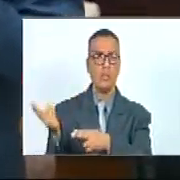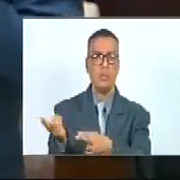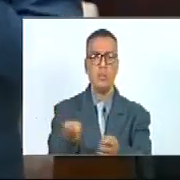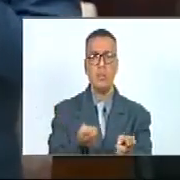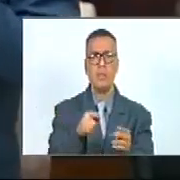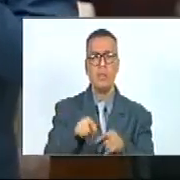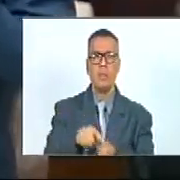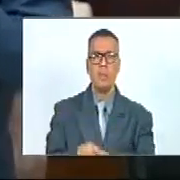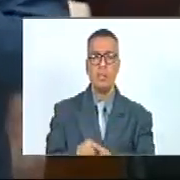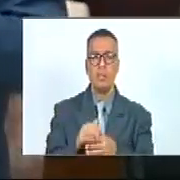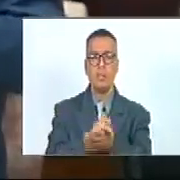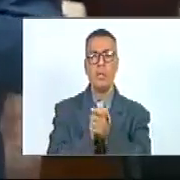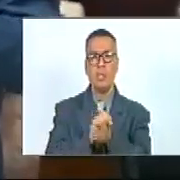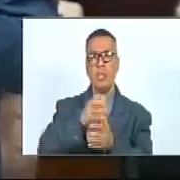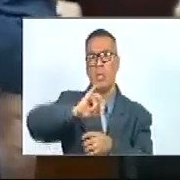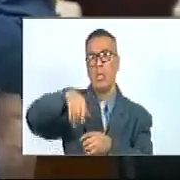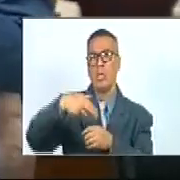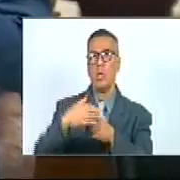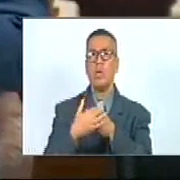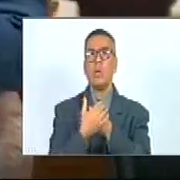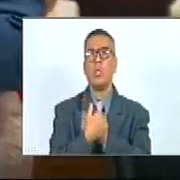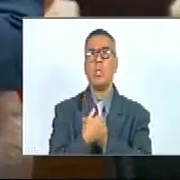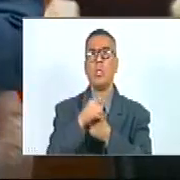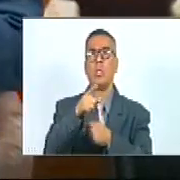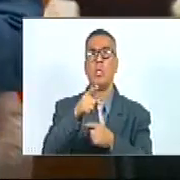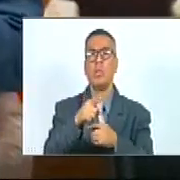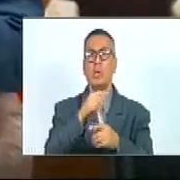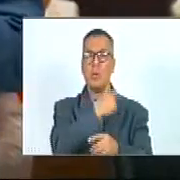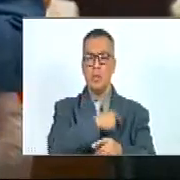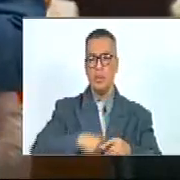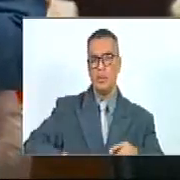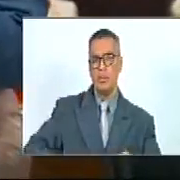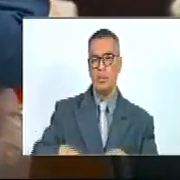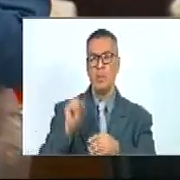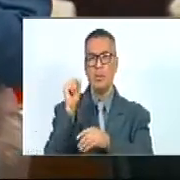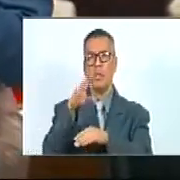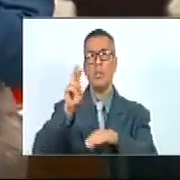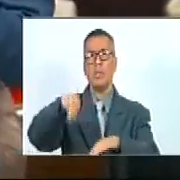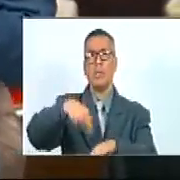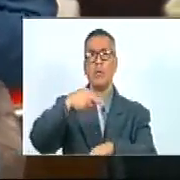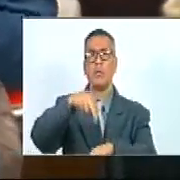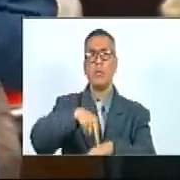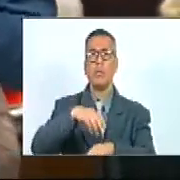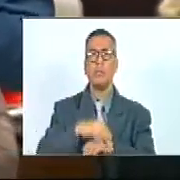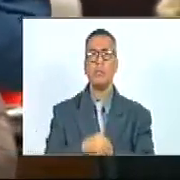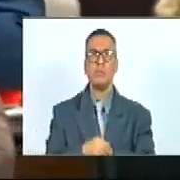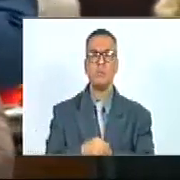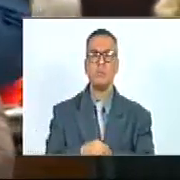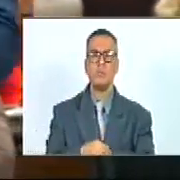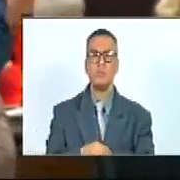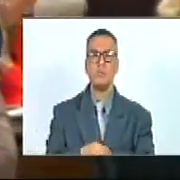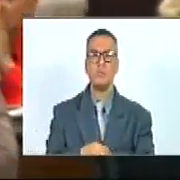el camarada Jorge Rodríguez en su condición de presidente ante